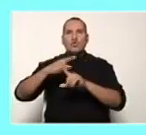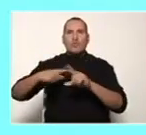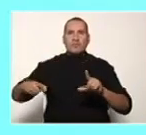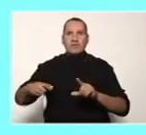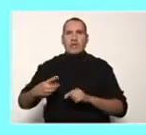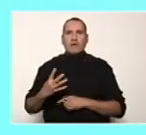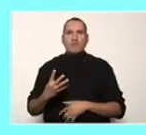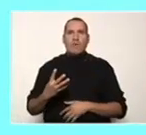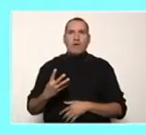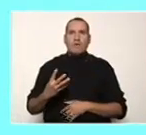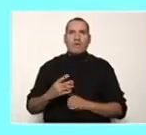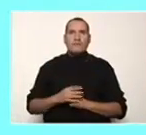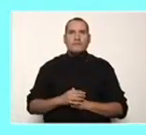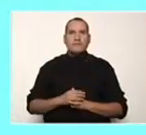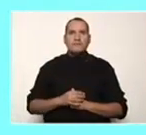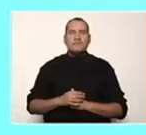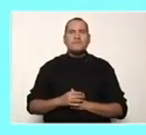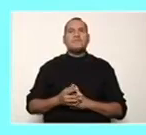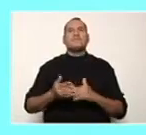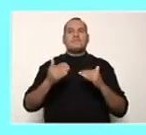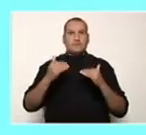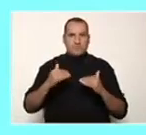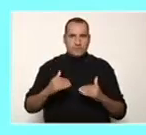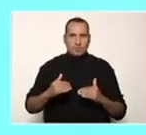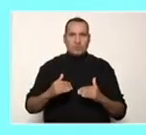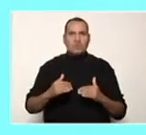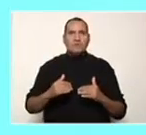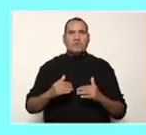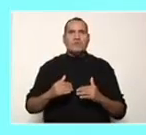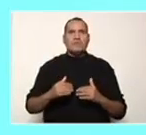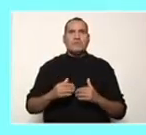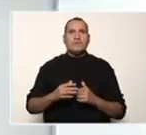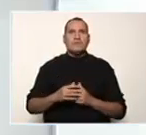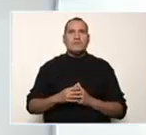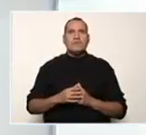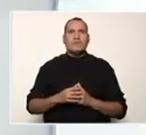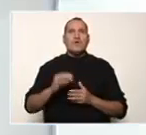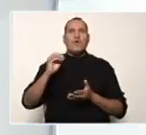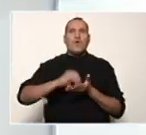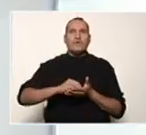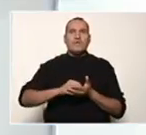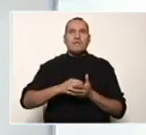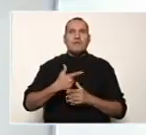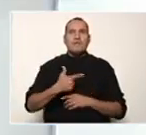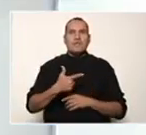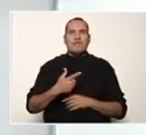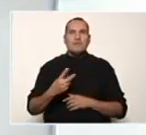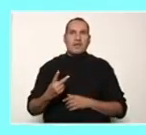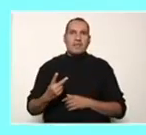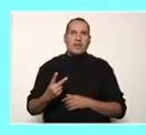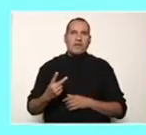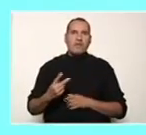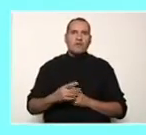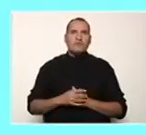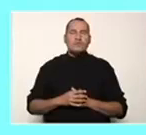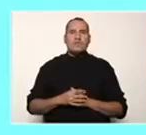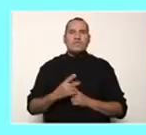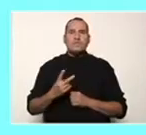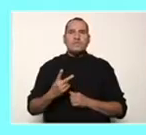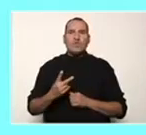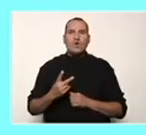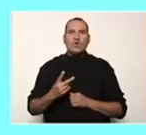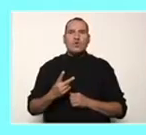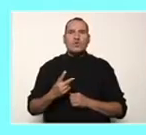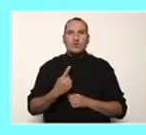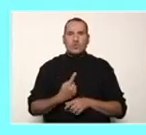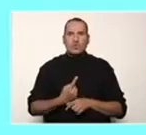es 4. Sigo obteniendo números pares. Es divisible entre 2. La mitad